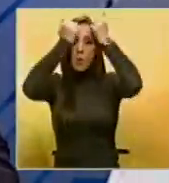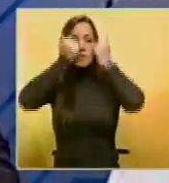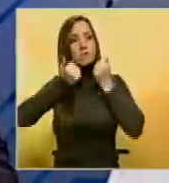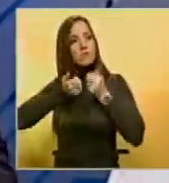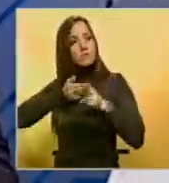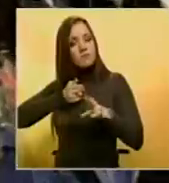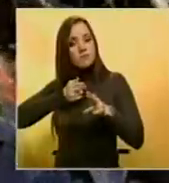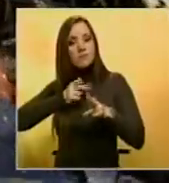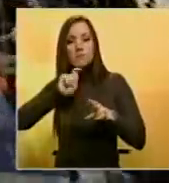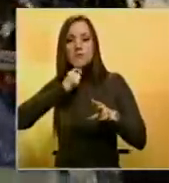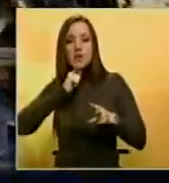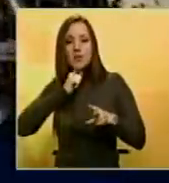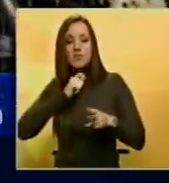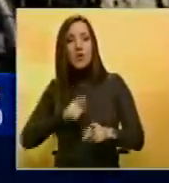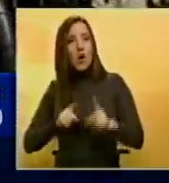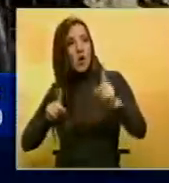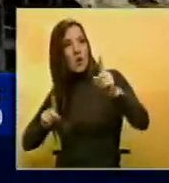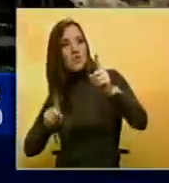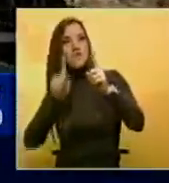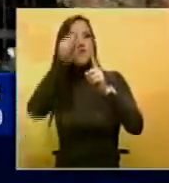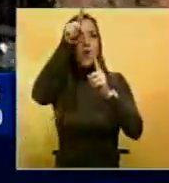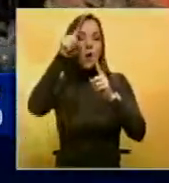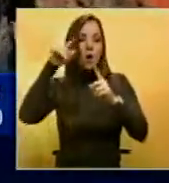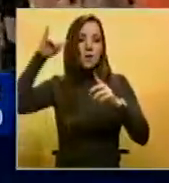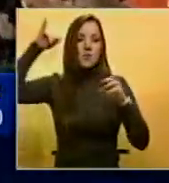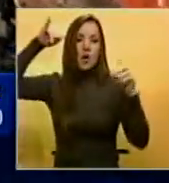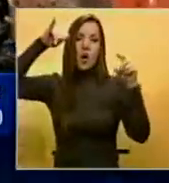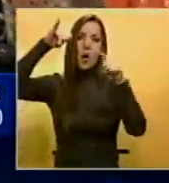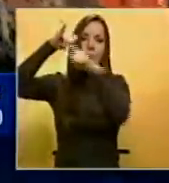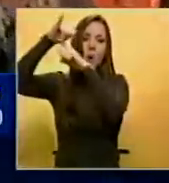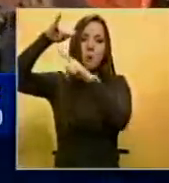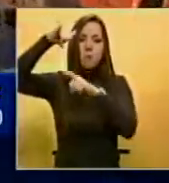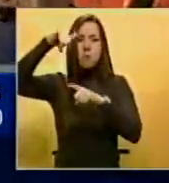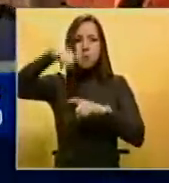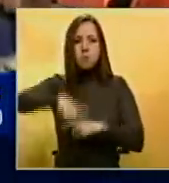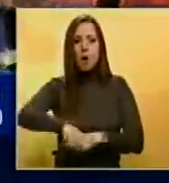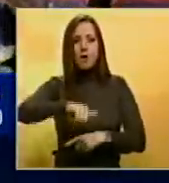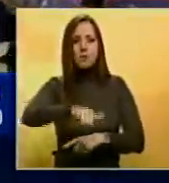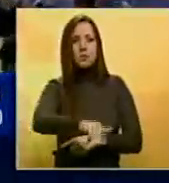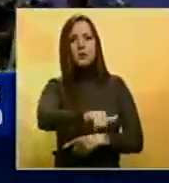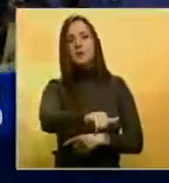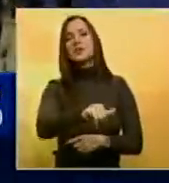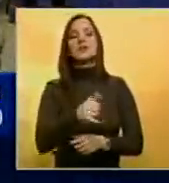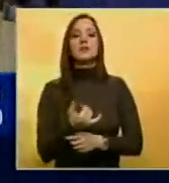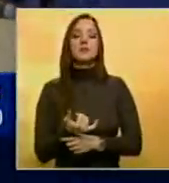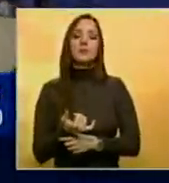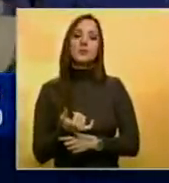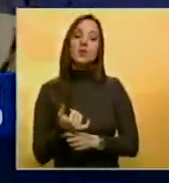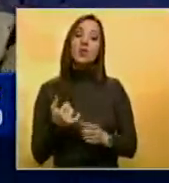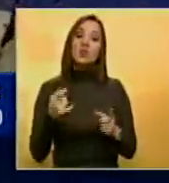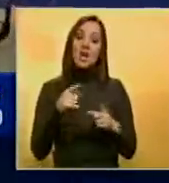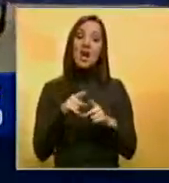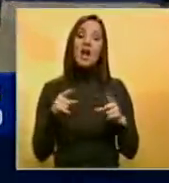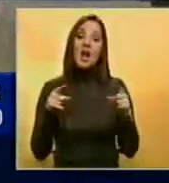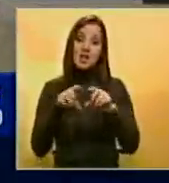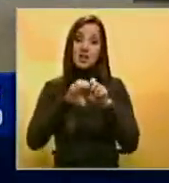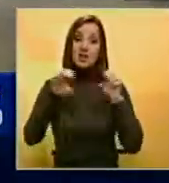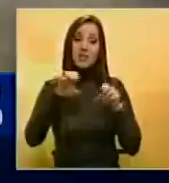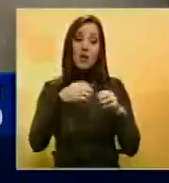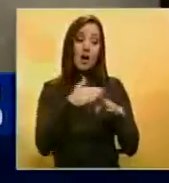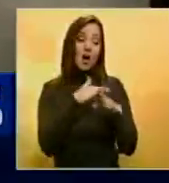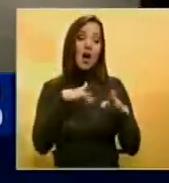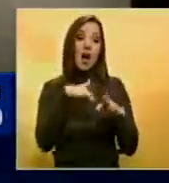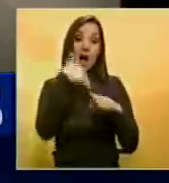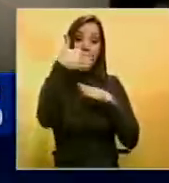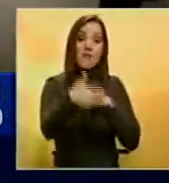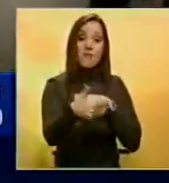prorrusos. Los investigadores holandeses aseguraron que el vuelo MH17 se estrelló como resultado de la detonación de un misil fuera de la